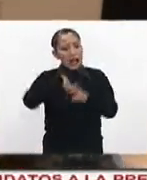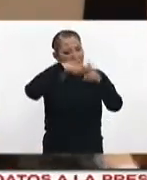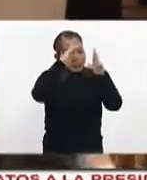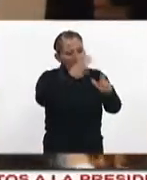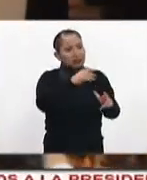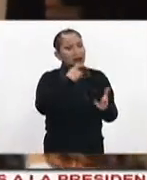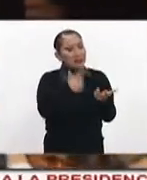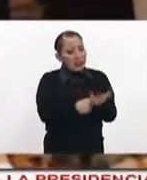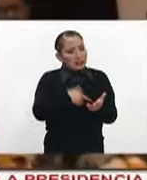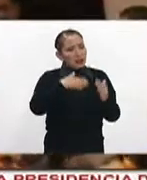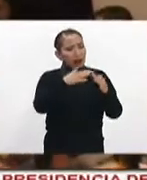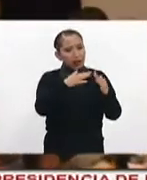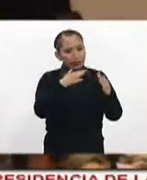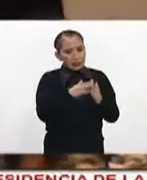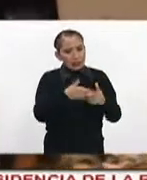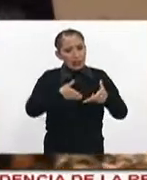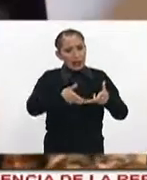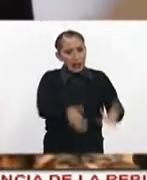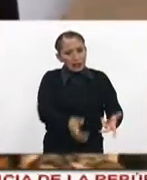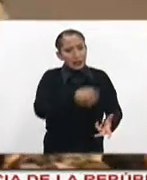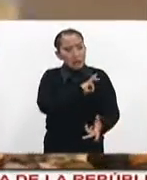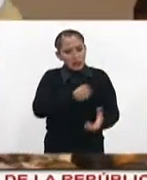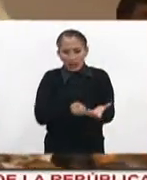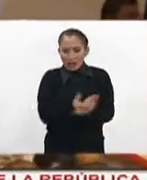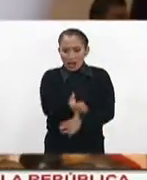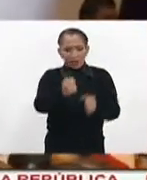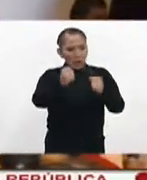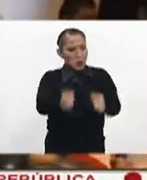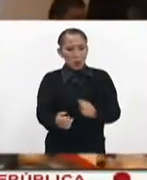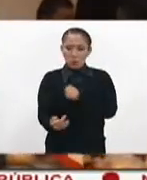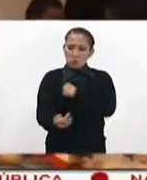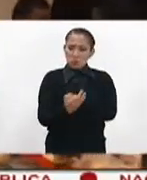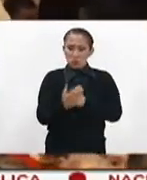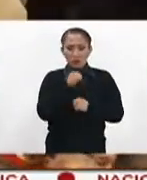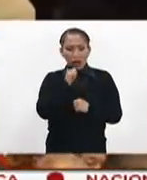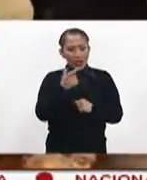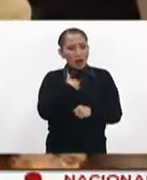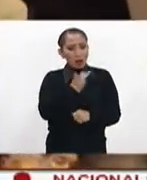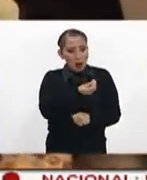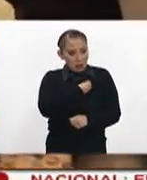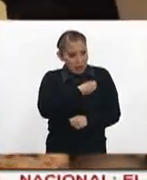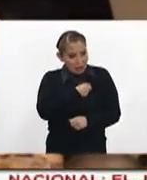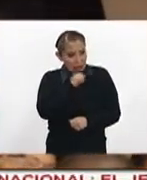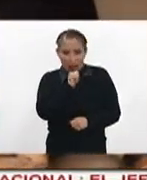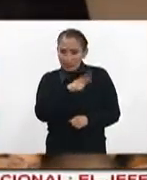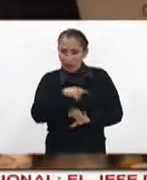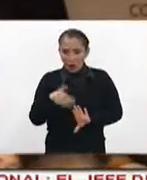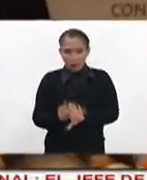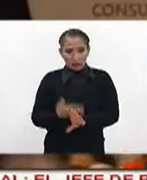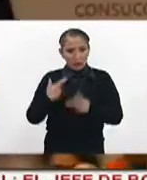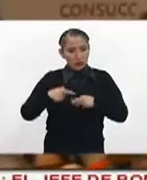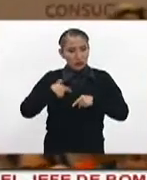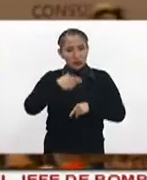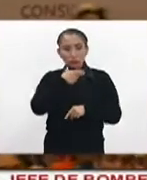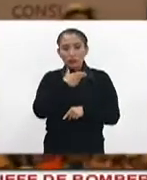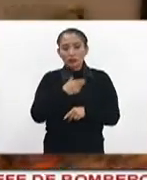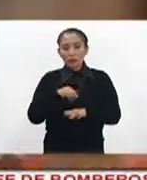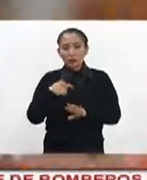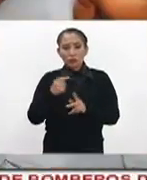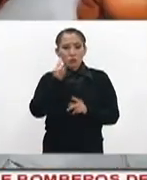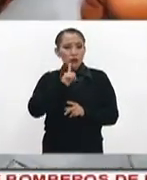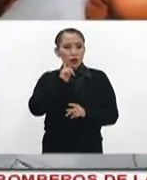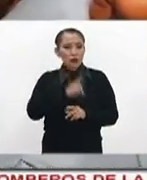respetarlas en la calle, a que puedan salir seguras. Cero tolerancia al que le falte el respeto a una mujer.